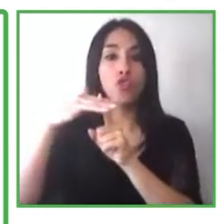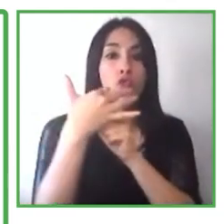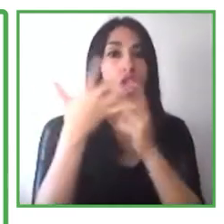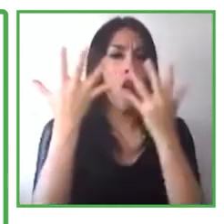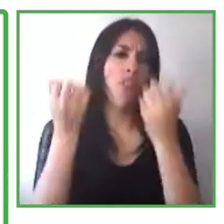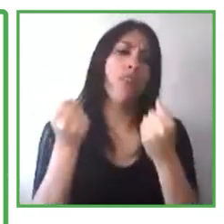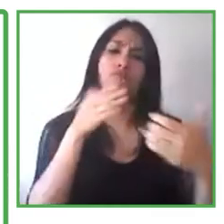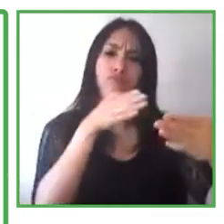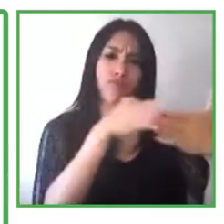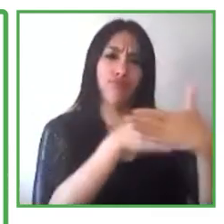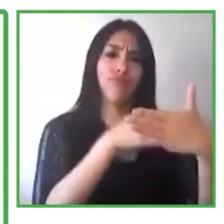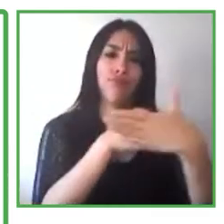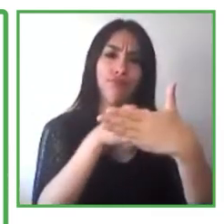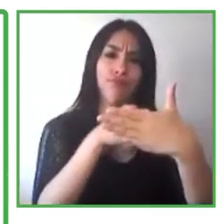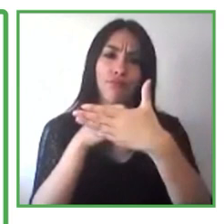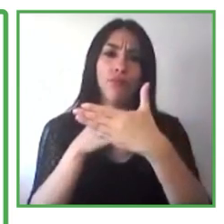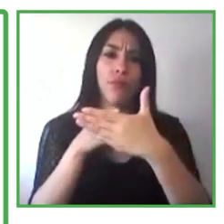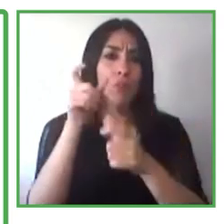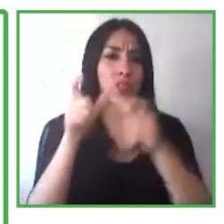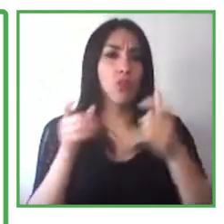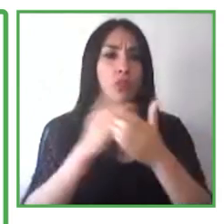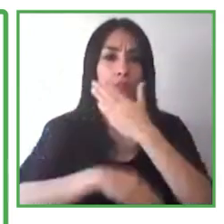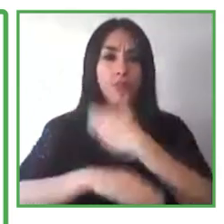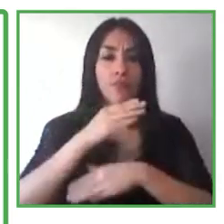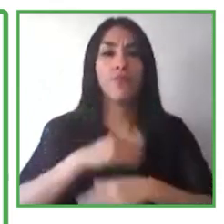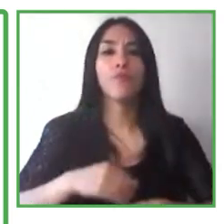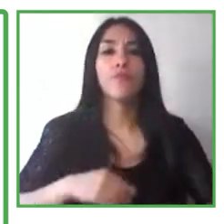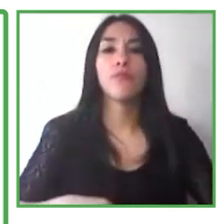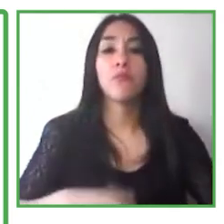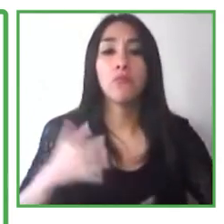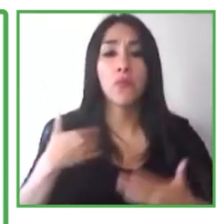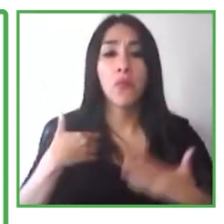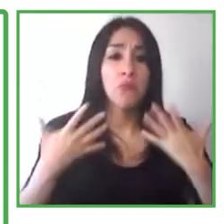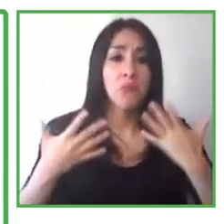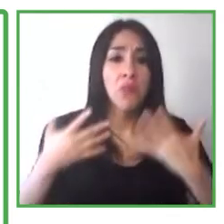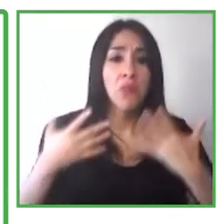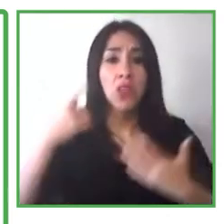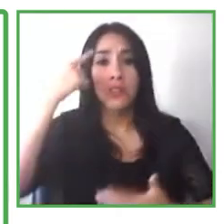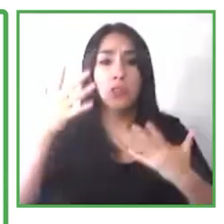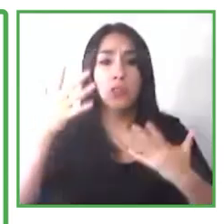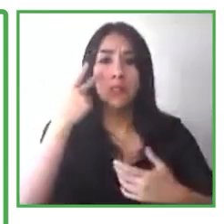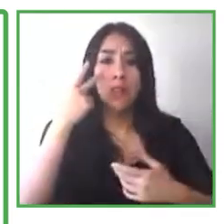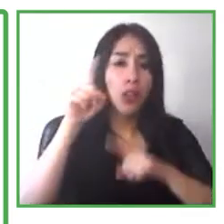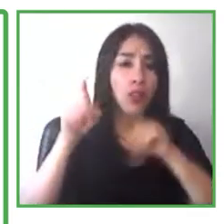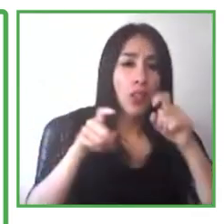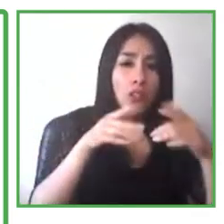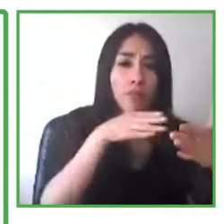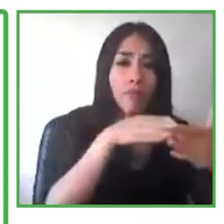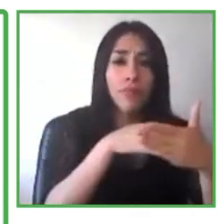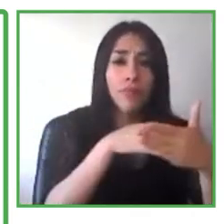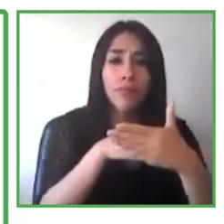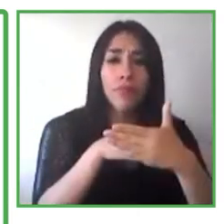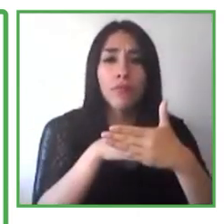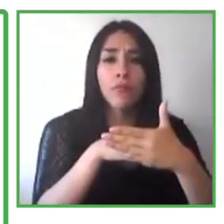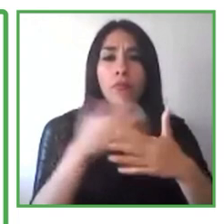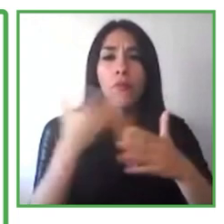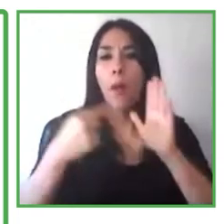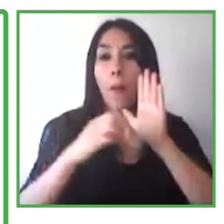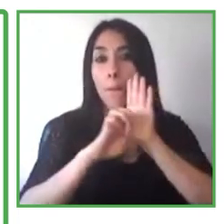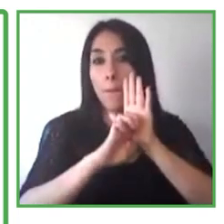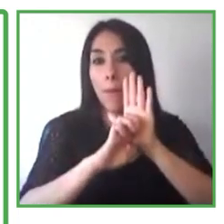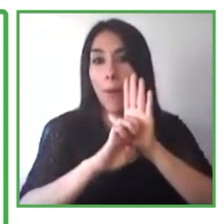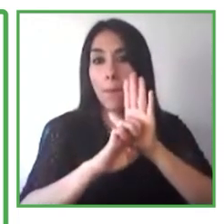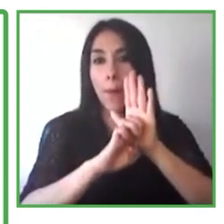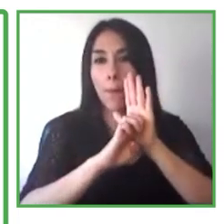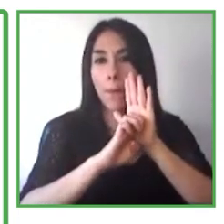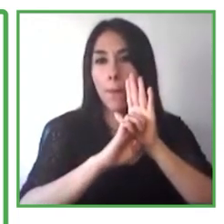mis perspectivas respecto a cuáles yo creo que son las barreras. Número uno, es como una cebolla. Por ejemplo, uno le saca una capa a la cebolla y le llega a la otra